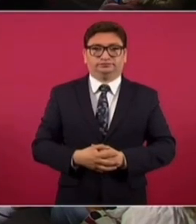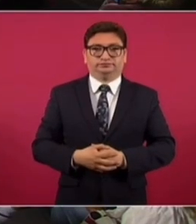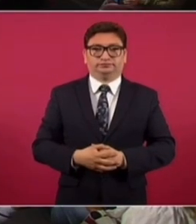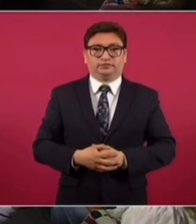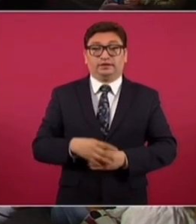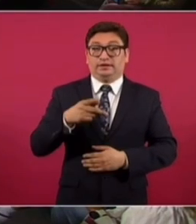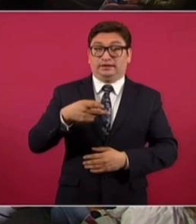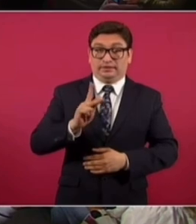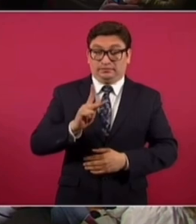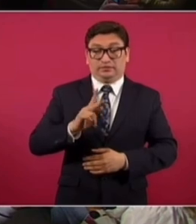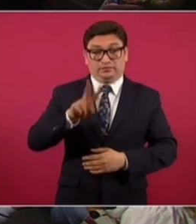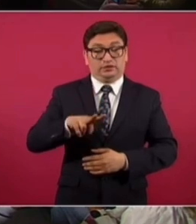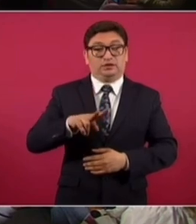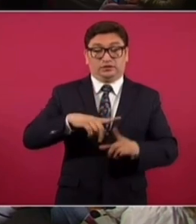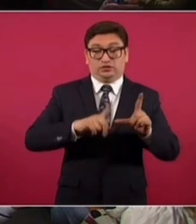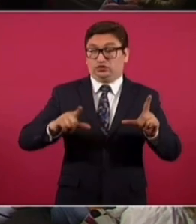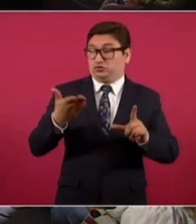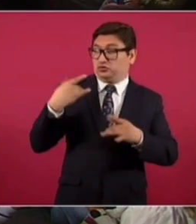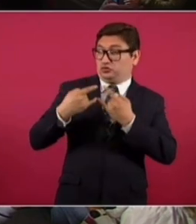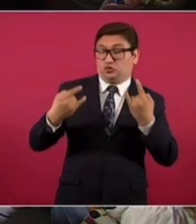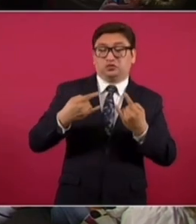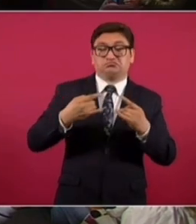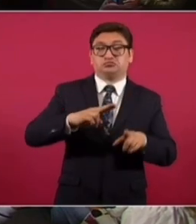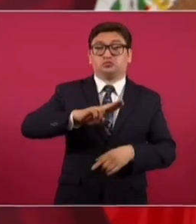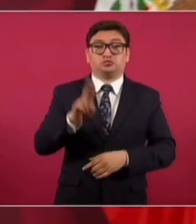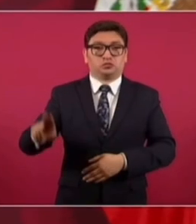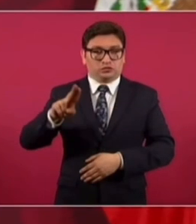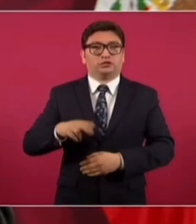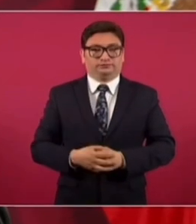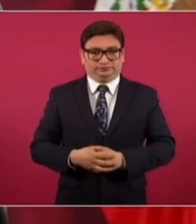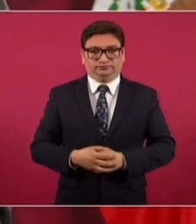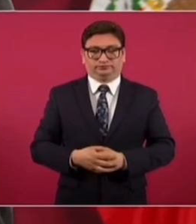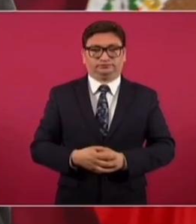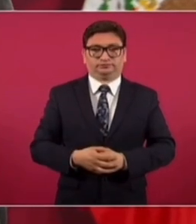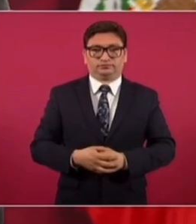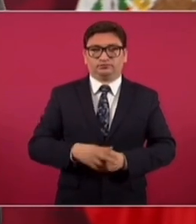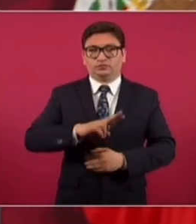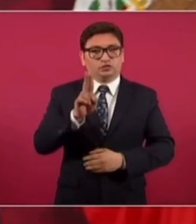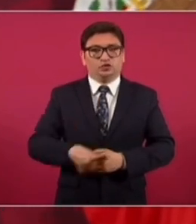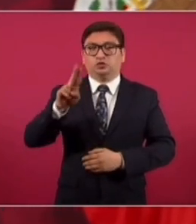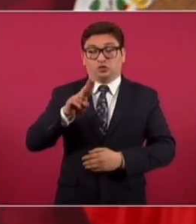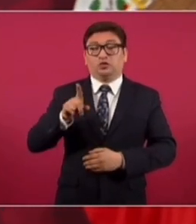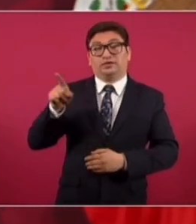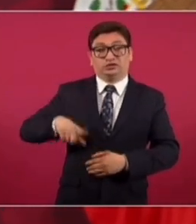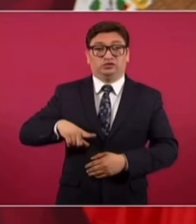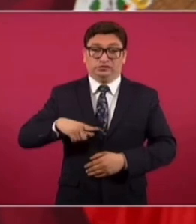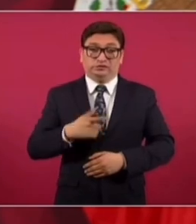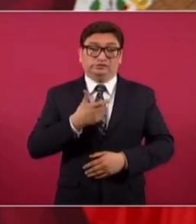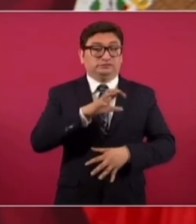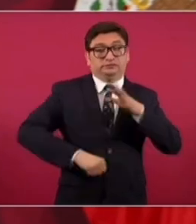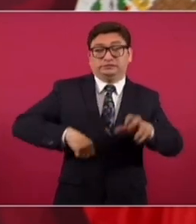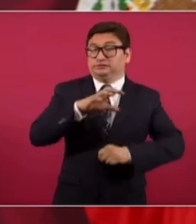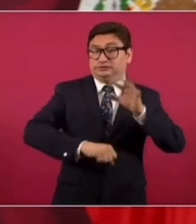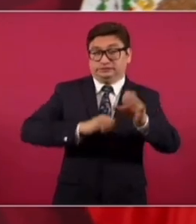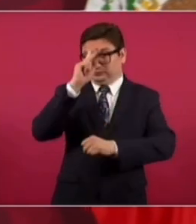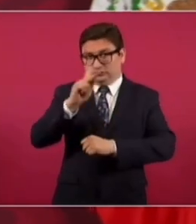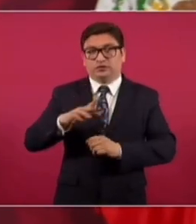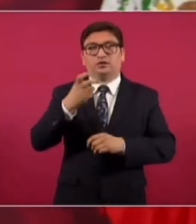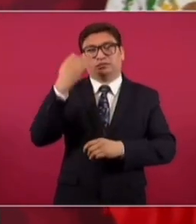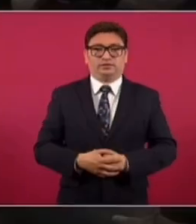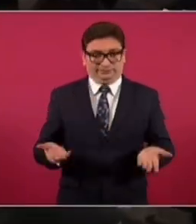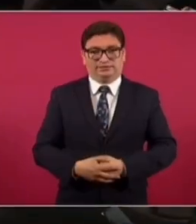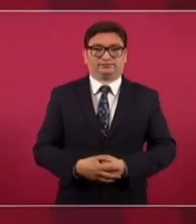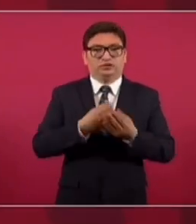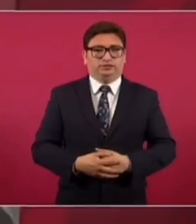Pero nunca en la historia del país, nunca en la historia del país, se había saqueado tanto a México como en el periodo